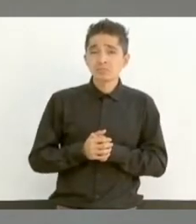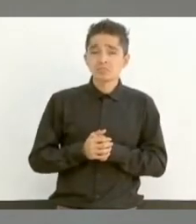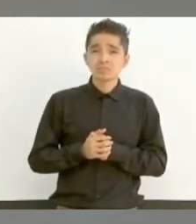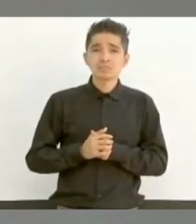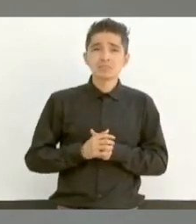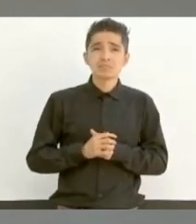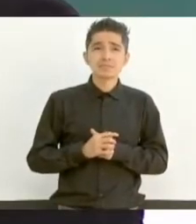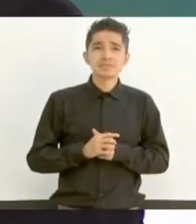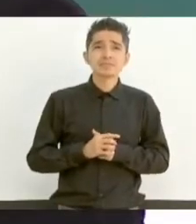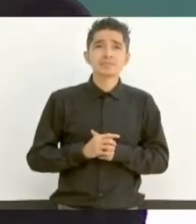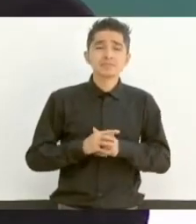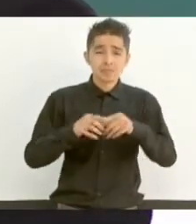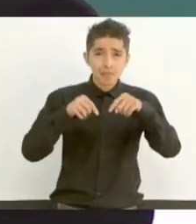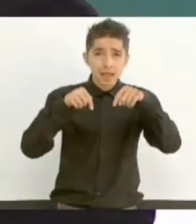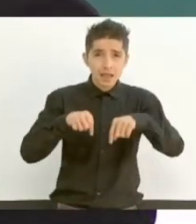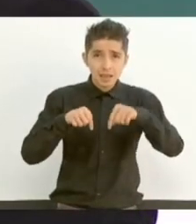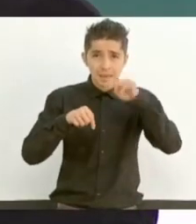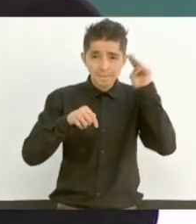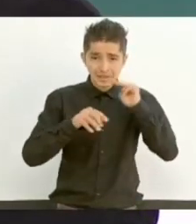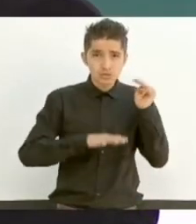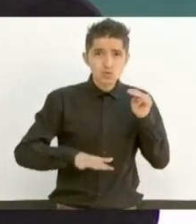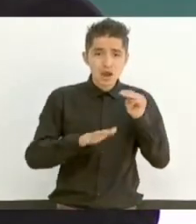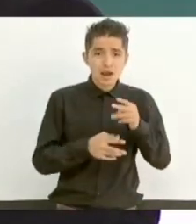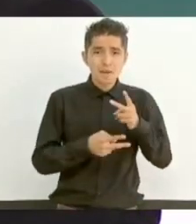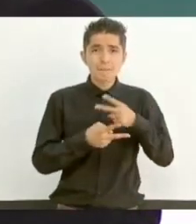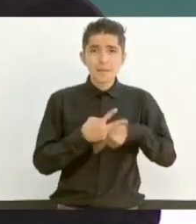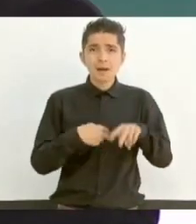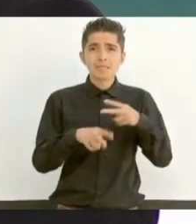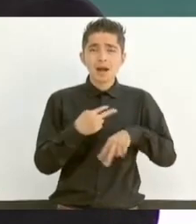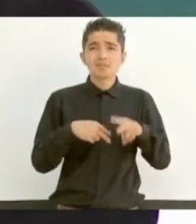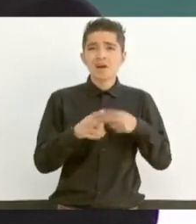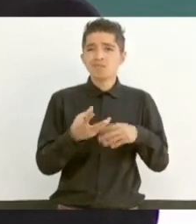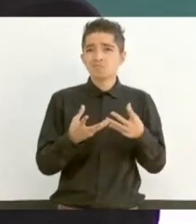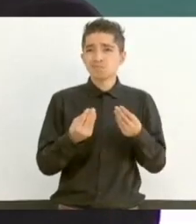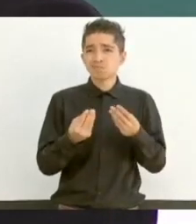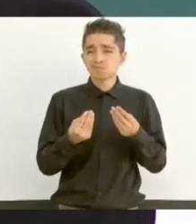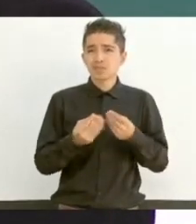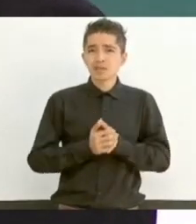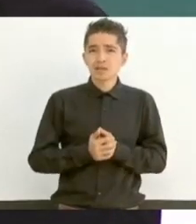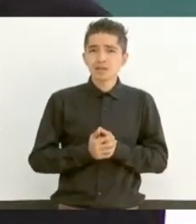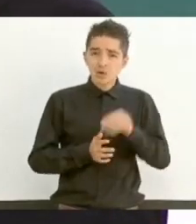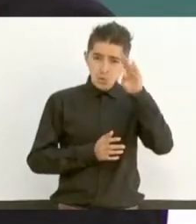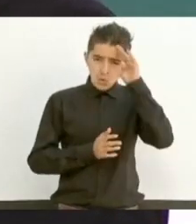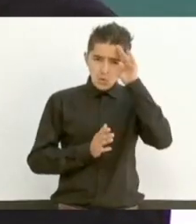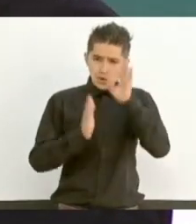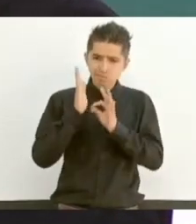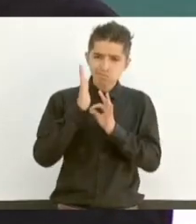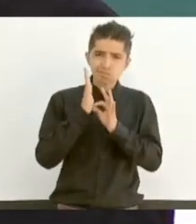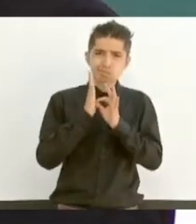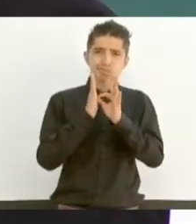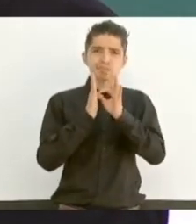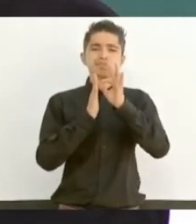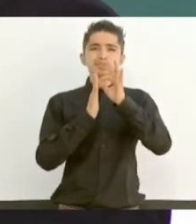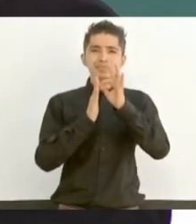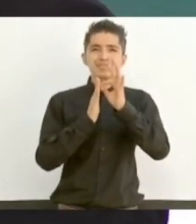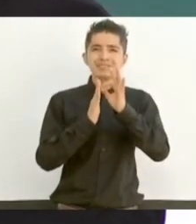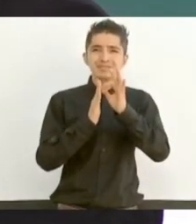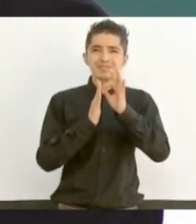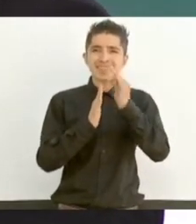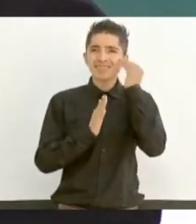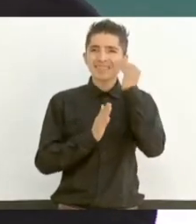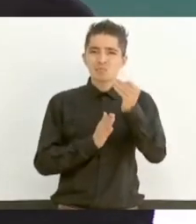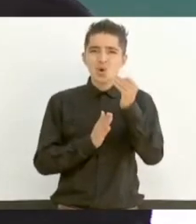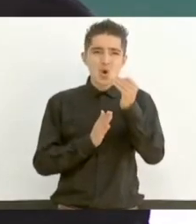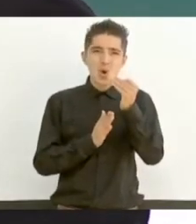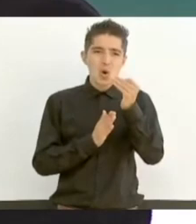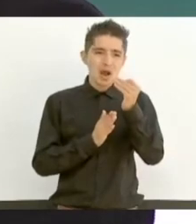Aquí en Michoacán, que ha crecido en los últimos tiempos.